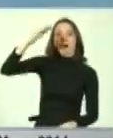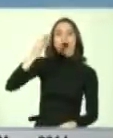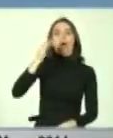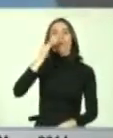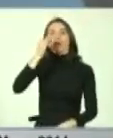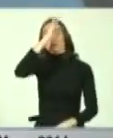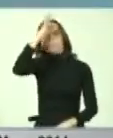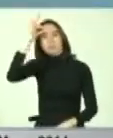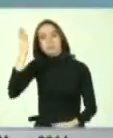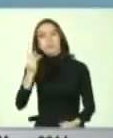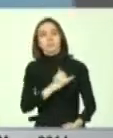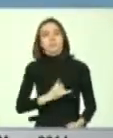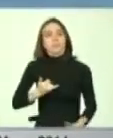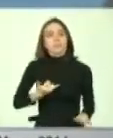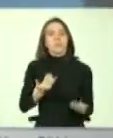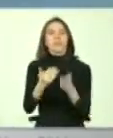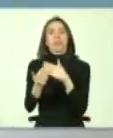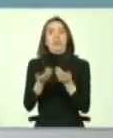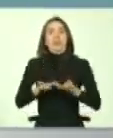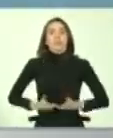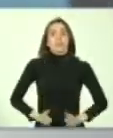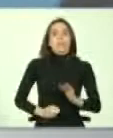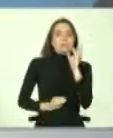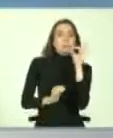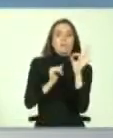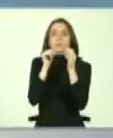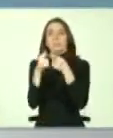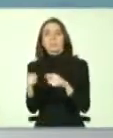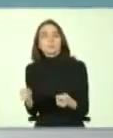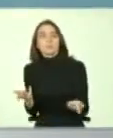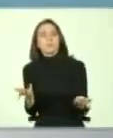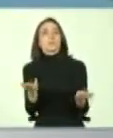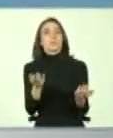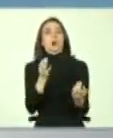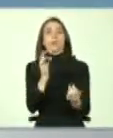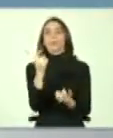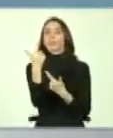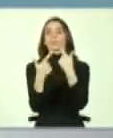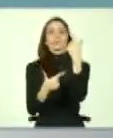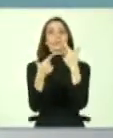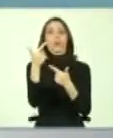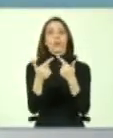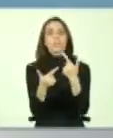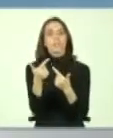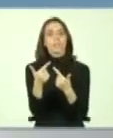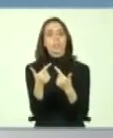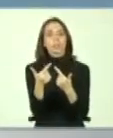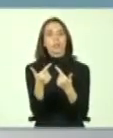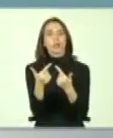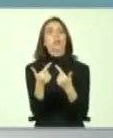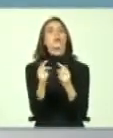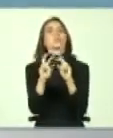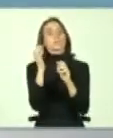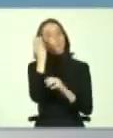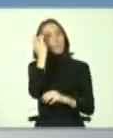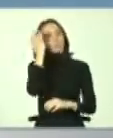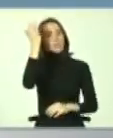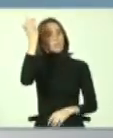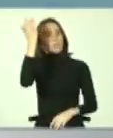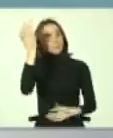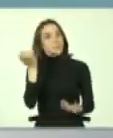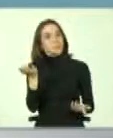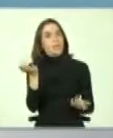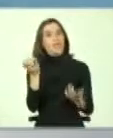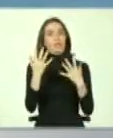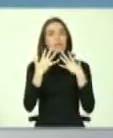del punto vista político, del punto de vista intelectual, del